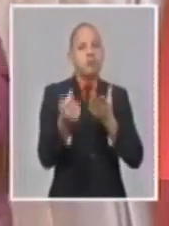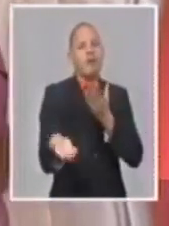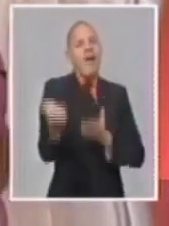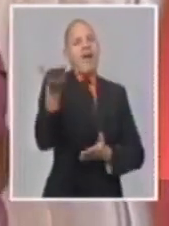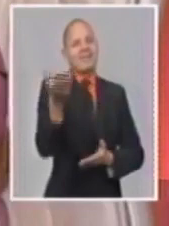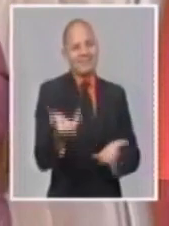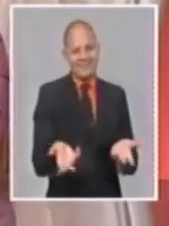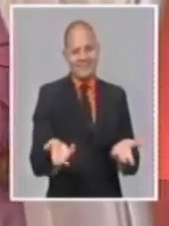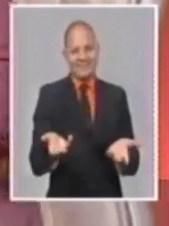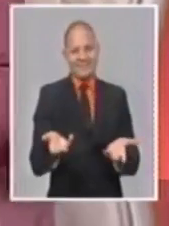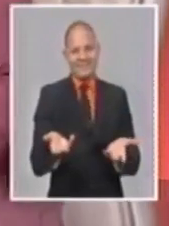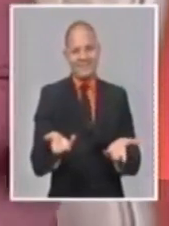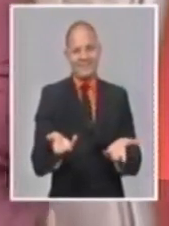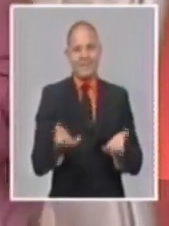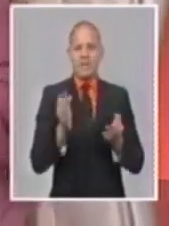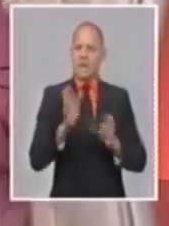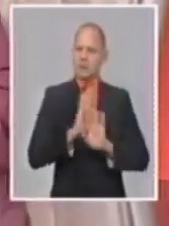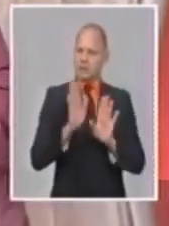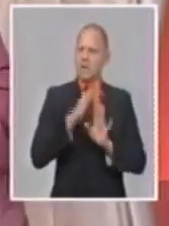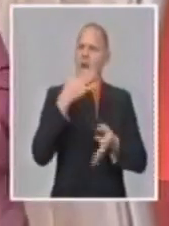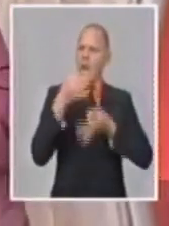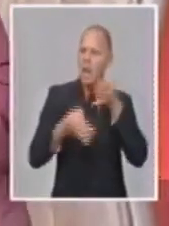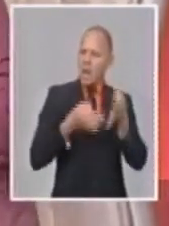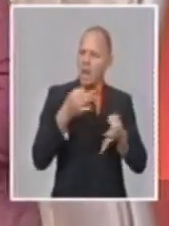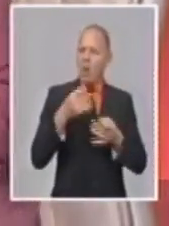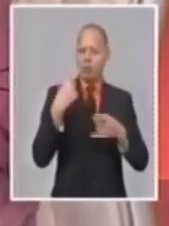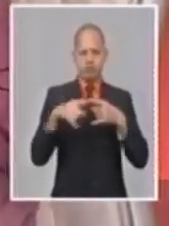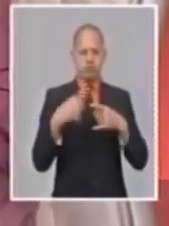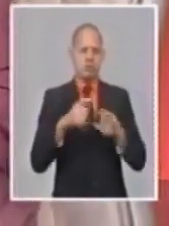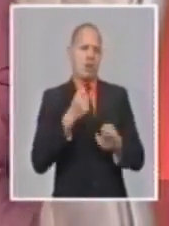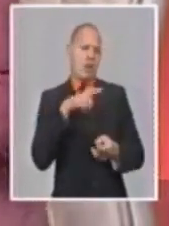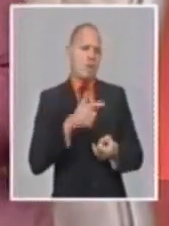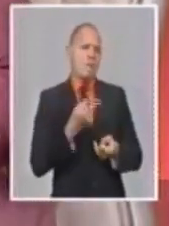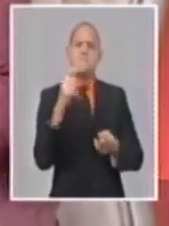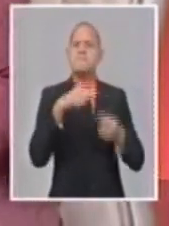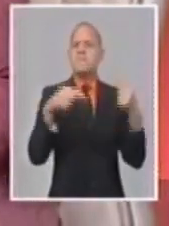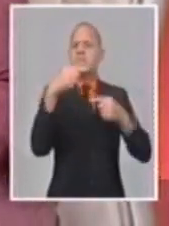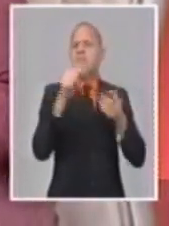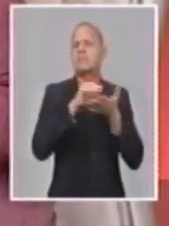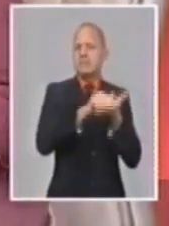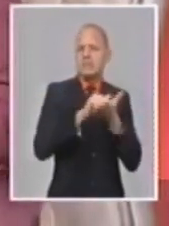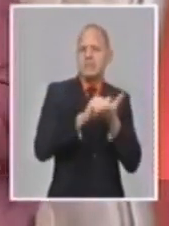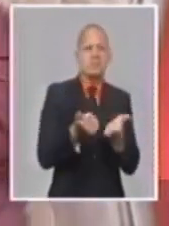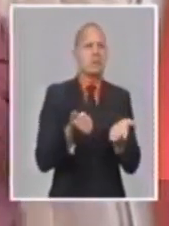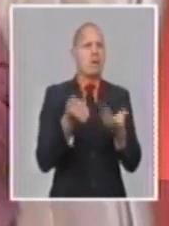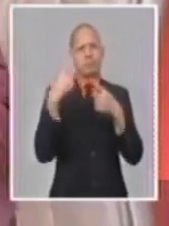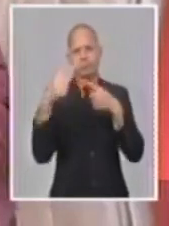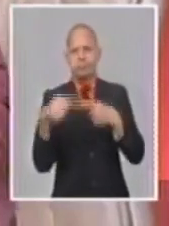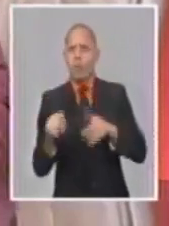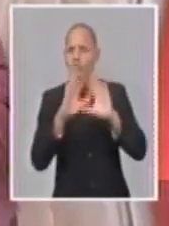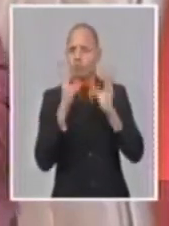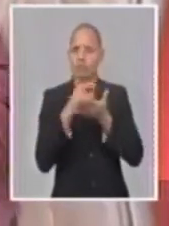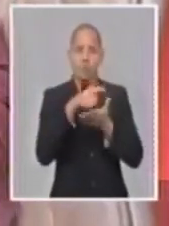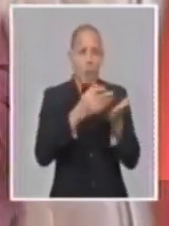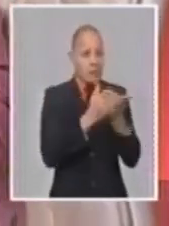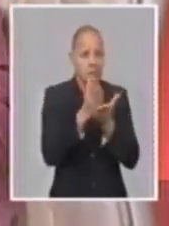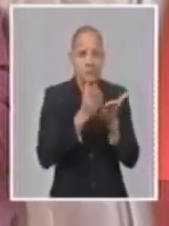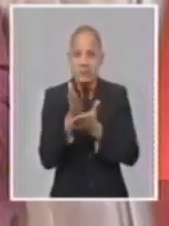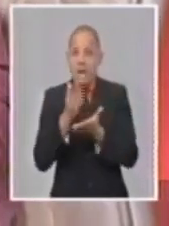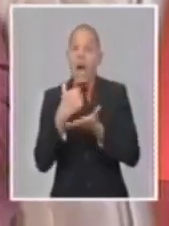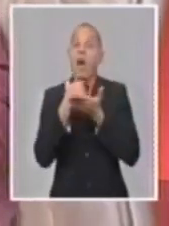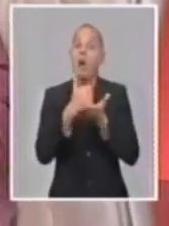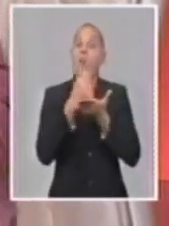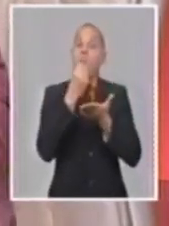los valores que van obteniendo entonces los principales productos y servicios que mantienen el funcionamiento y el